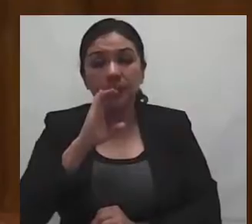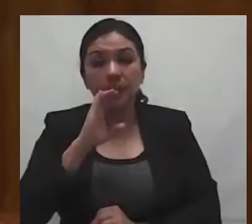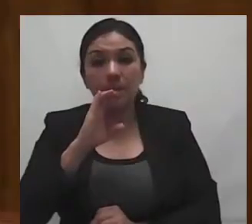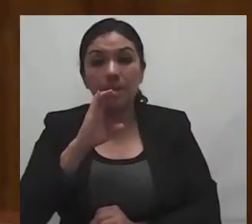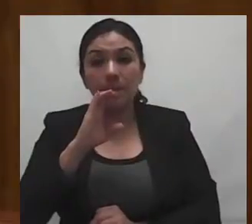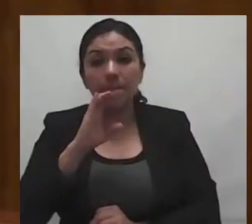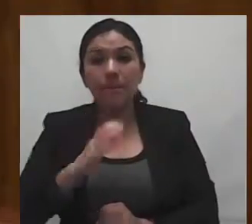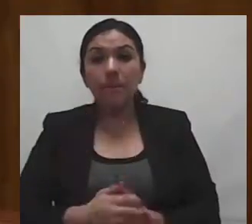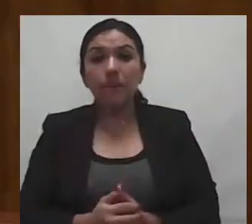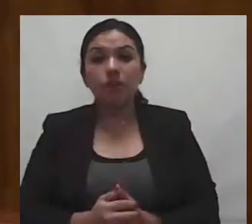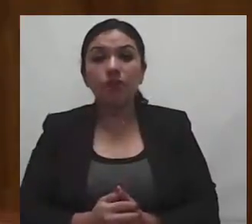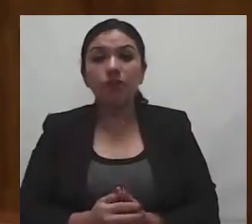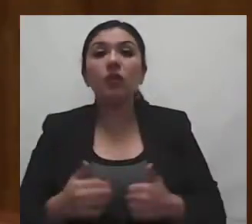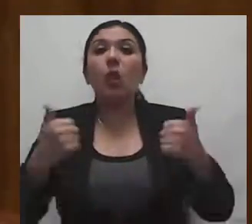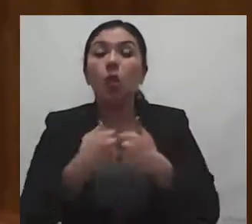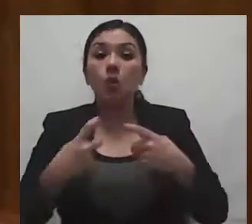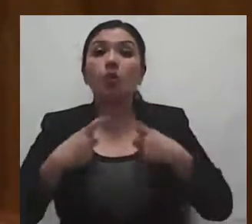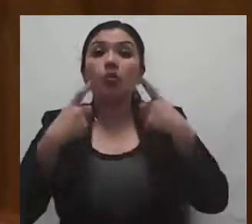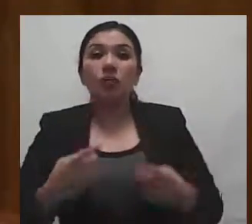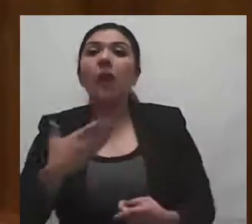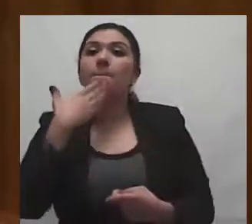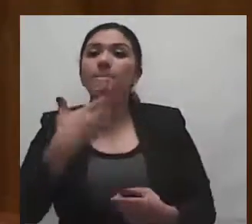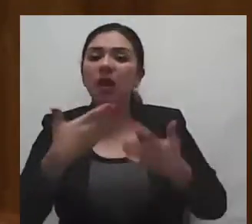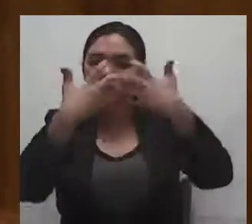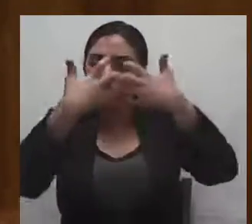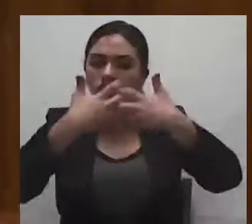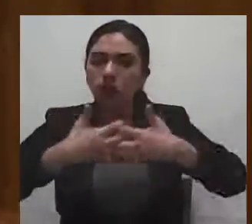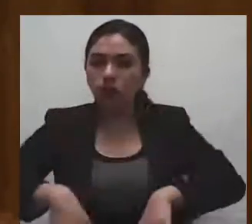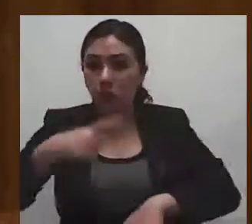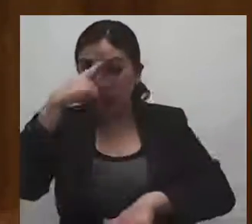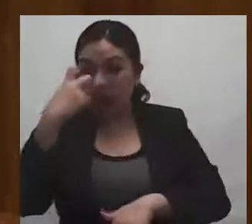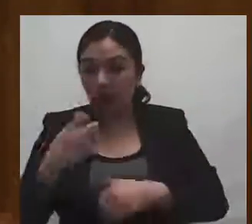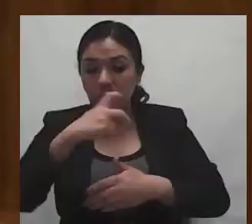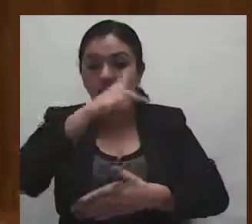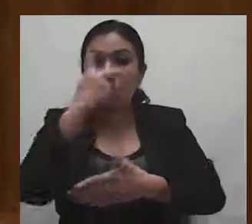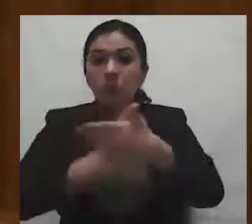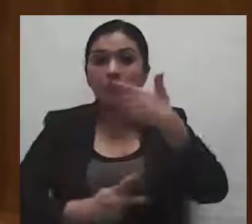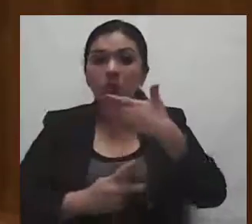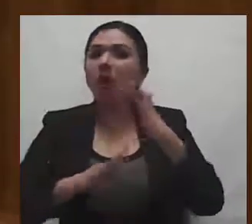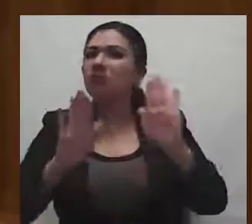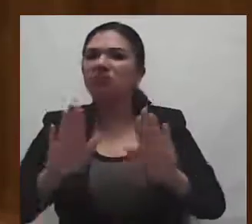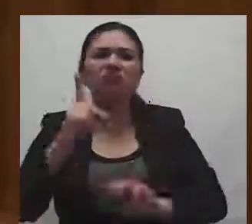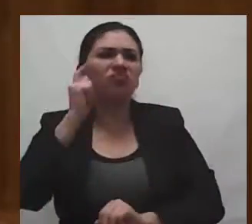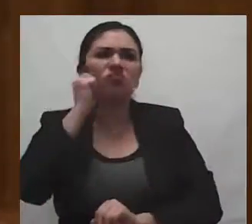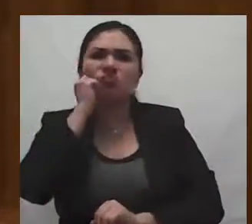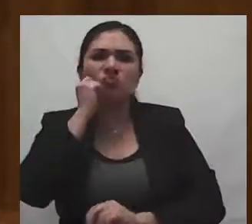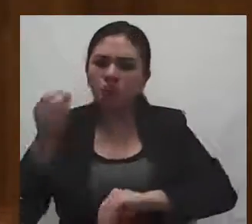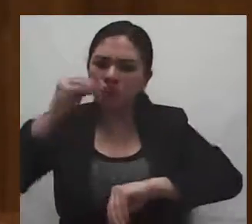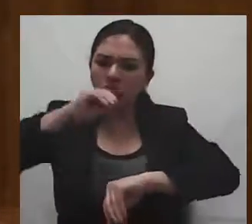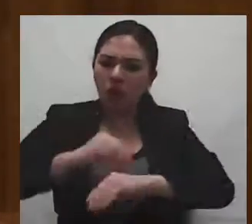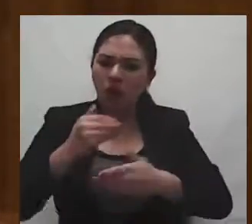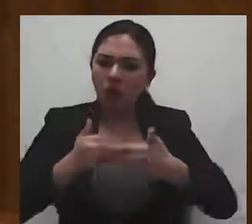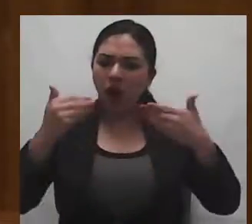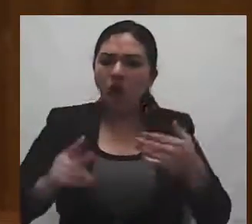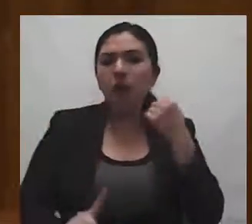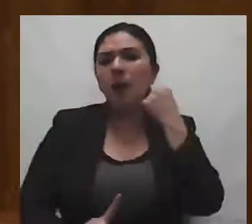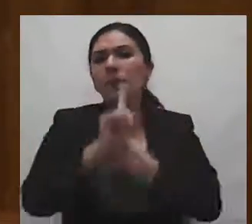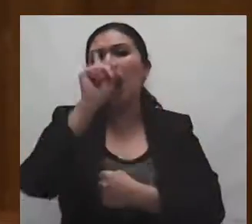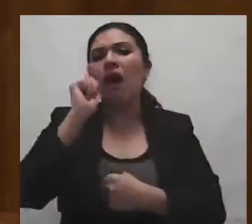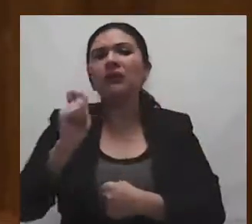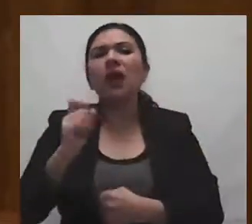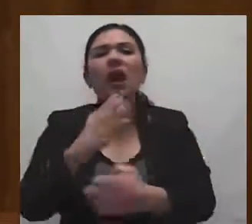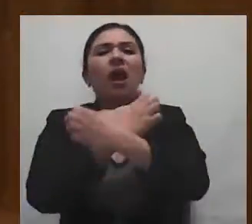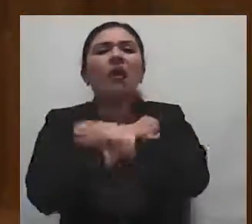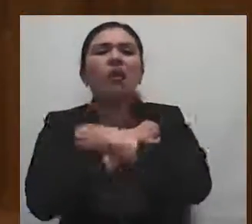y se garantice el adecuado funcionamiento de dicho programa a pesar de la implementación de la estrategia de educación